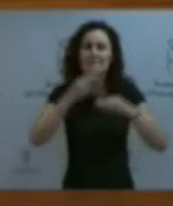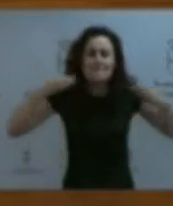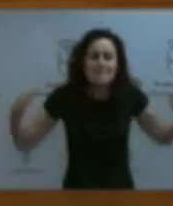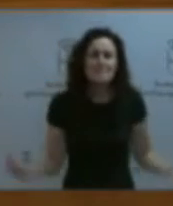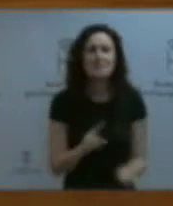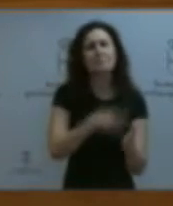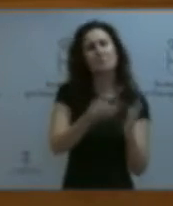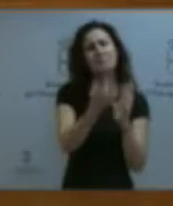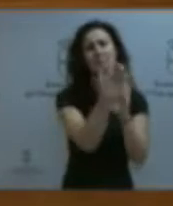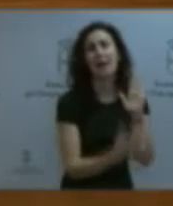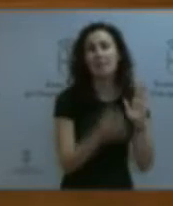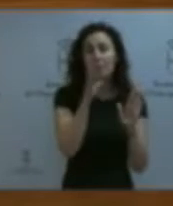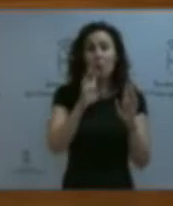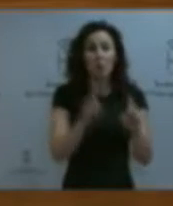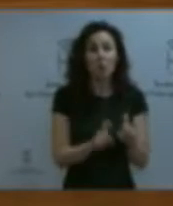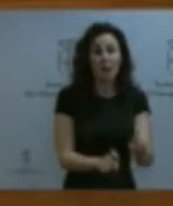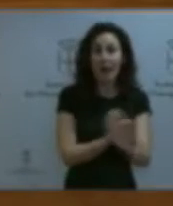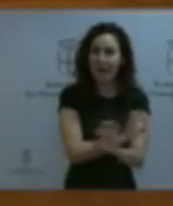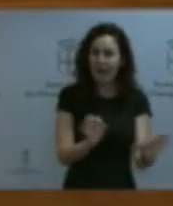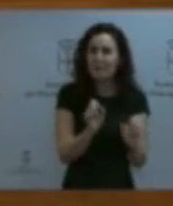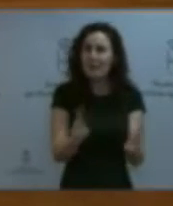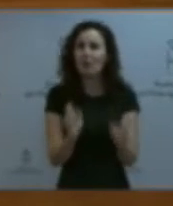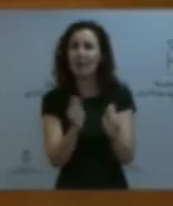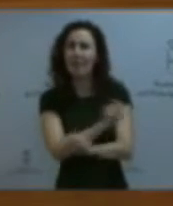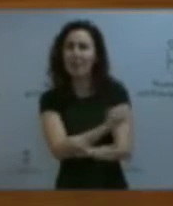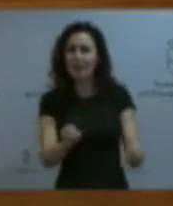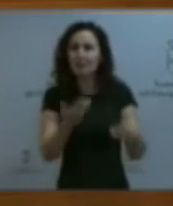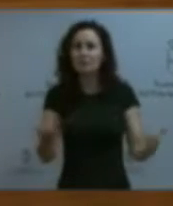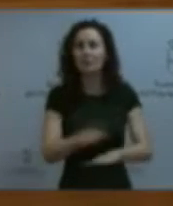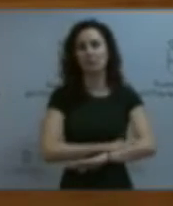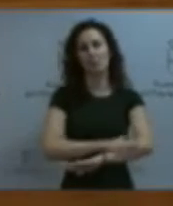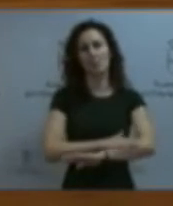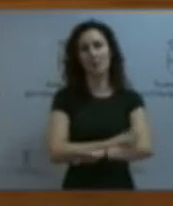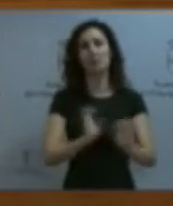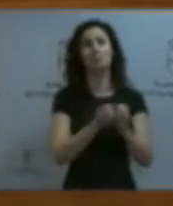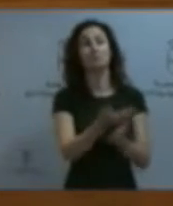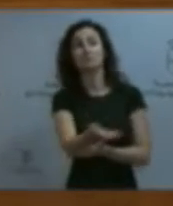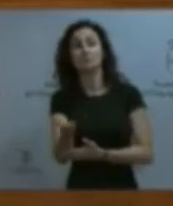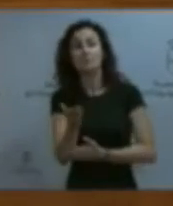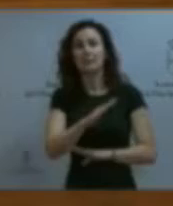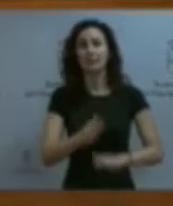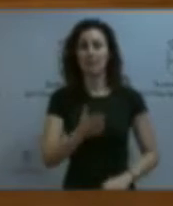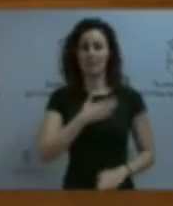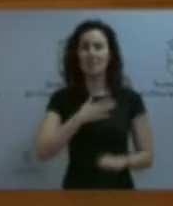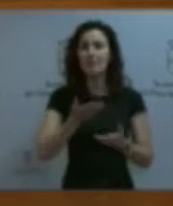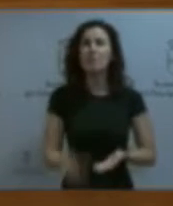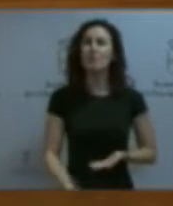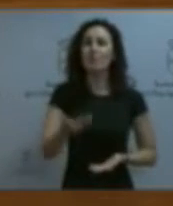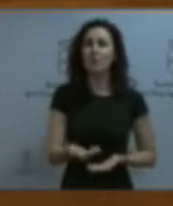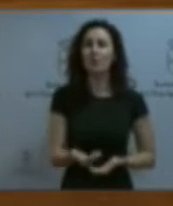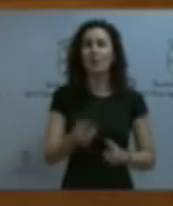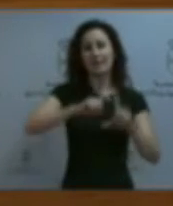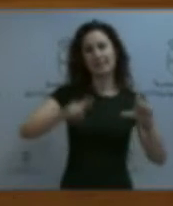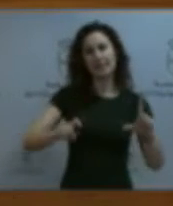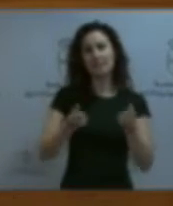plan, porque ni lo cuestiona ni lo empeora. Señorías, Gobierno, nuestro grupo valora mucho la información estadística. En una sociedad como la asturiana,